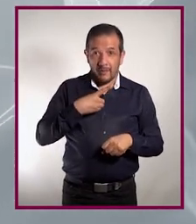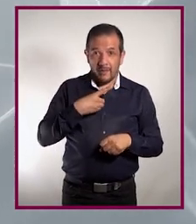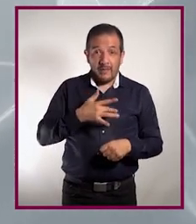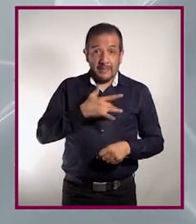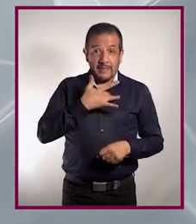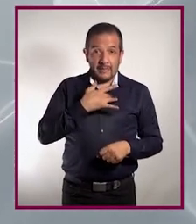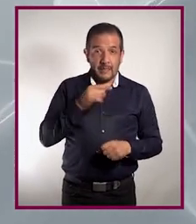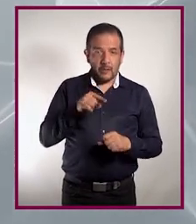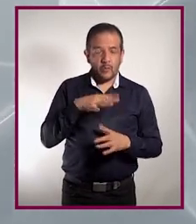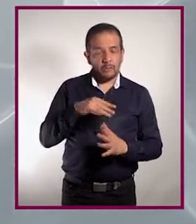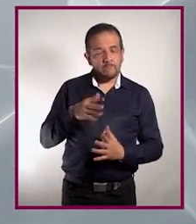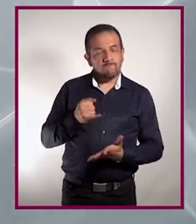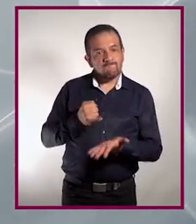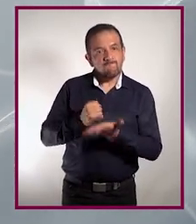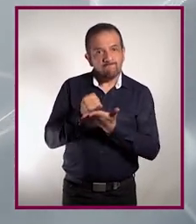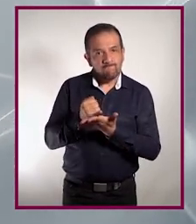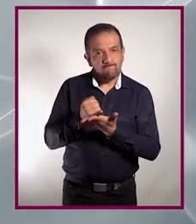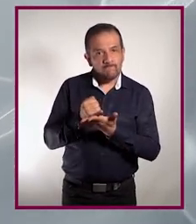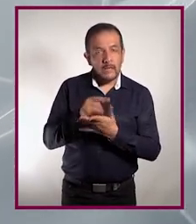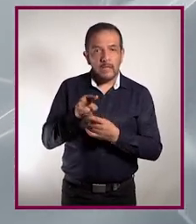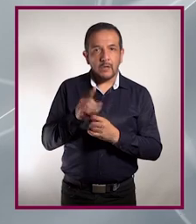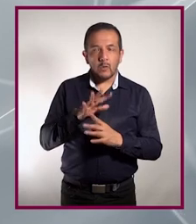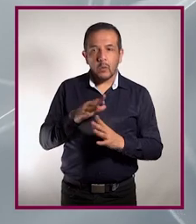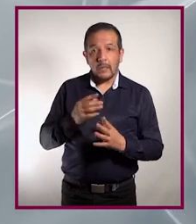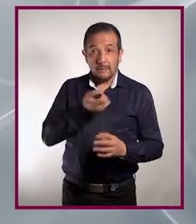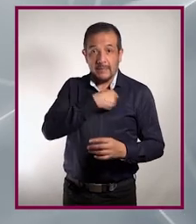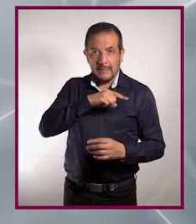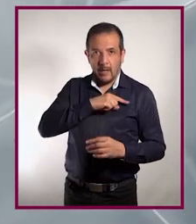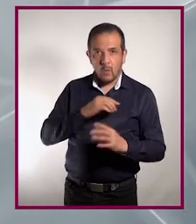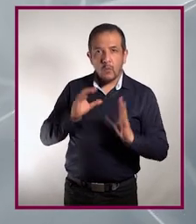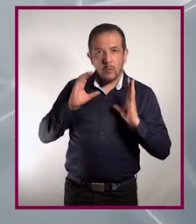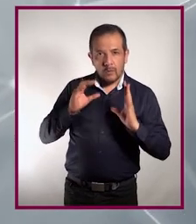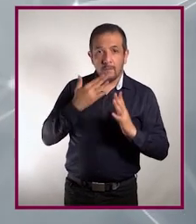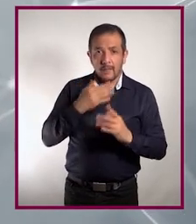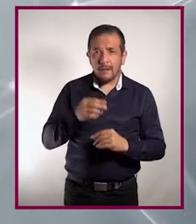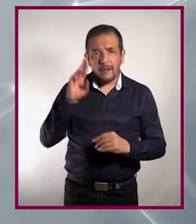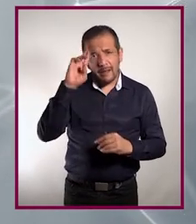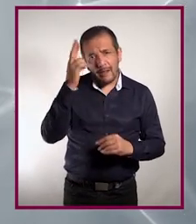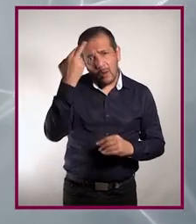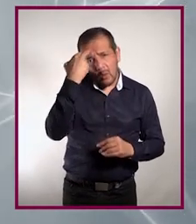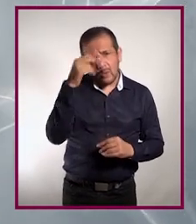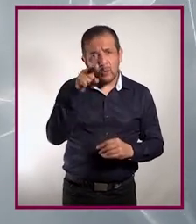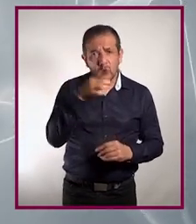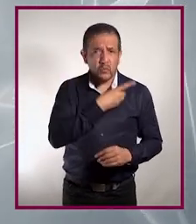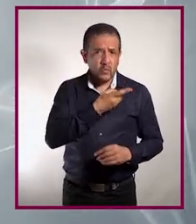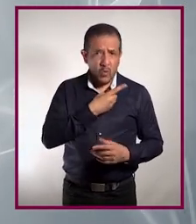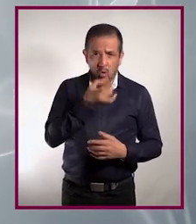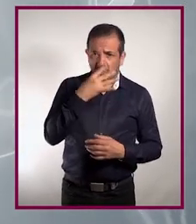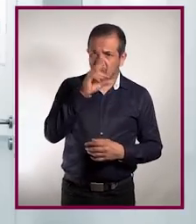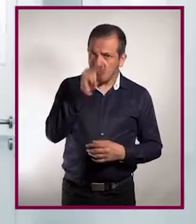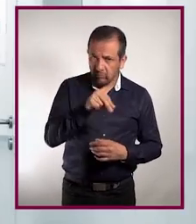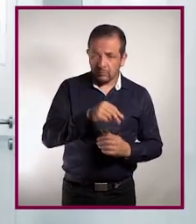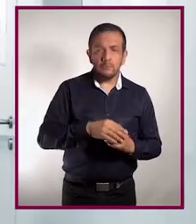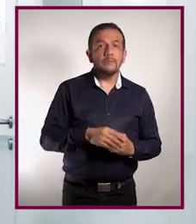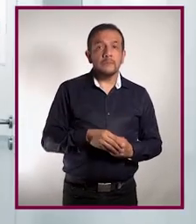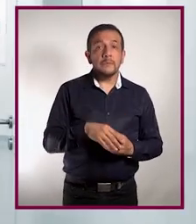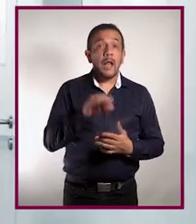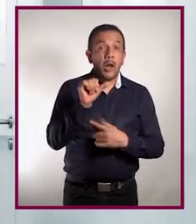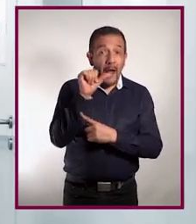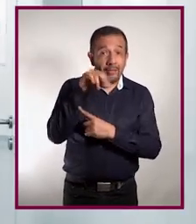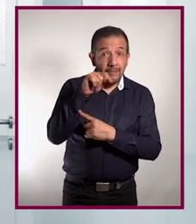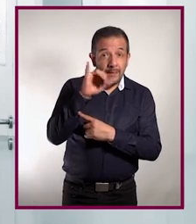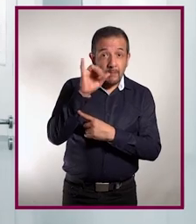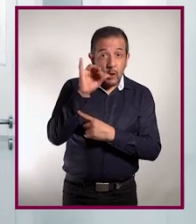síntomas y sepas tomar decisiones informadas que no pongan en riesgo tu salud. Recuerda, nunca te automediques. Los